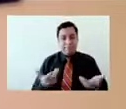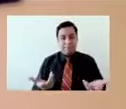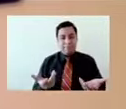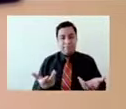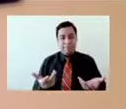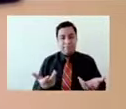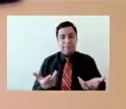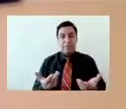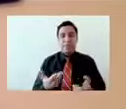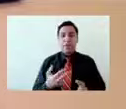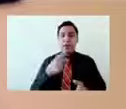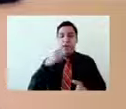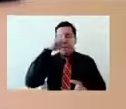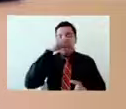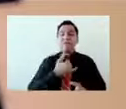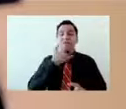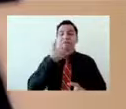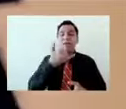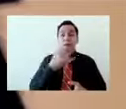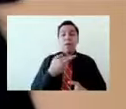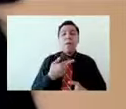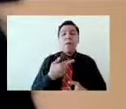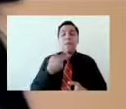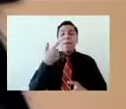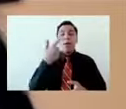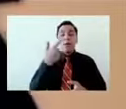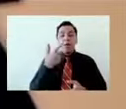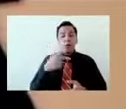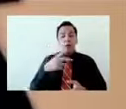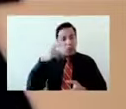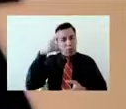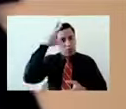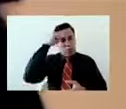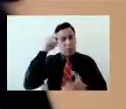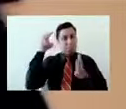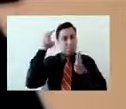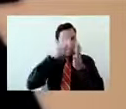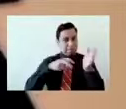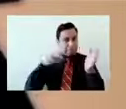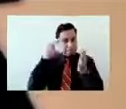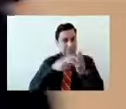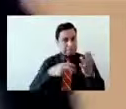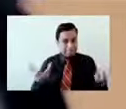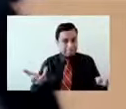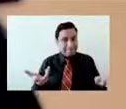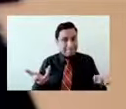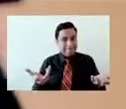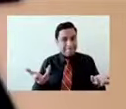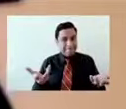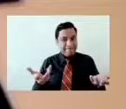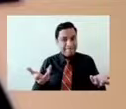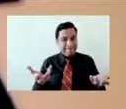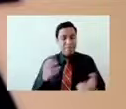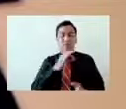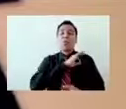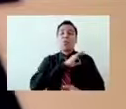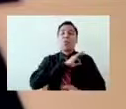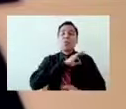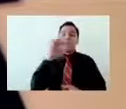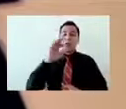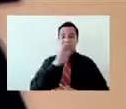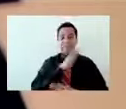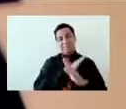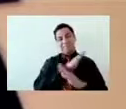y convertirla en área de oportunidad, es sí, pero apostemos en la otredad y tú, Para que podamos tener un poco mayor